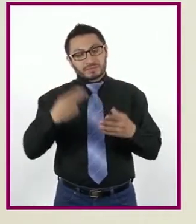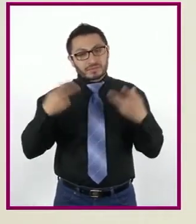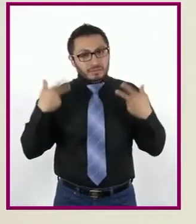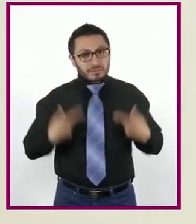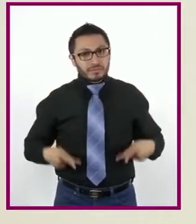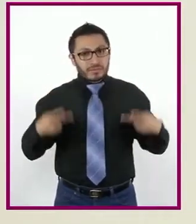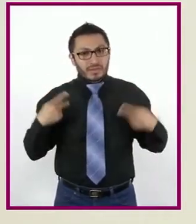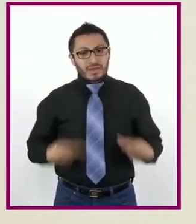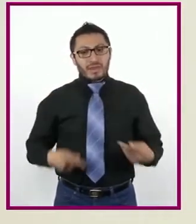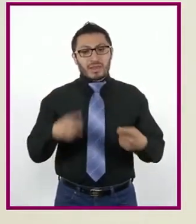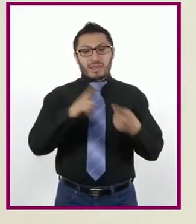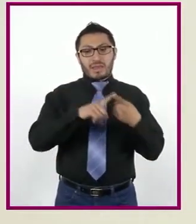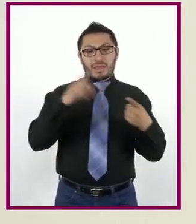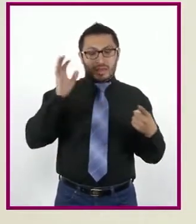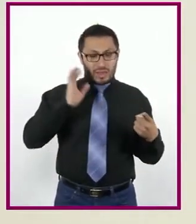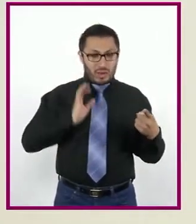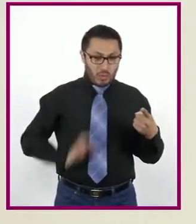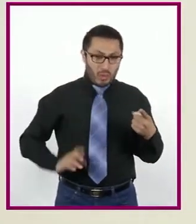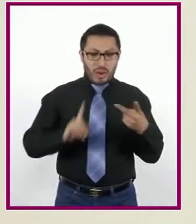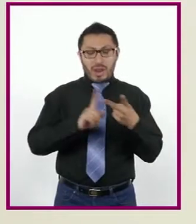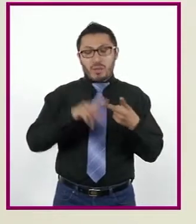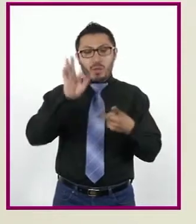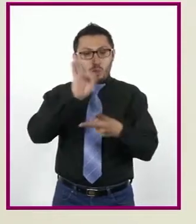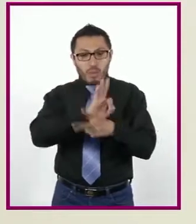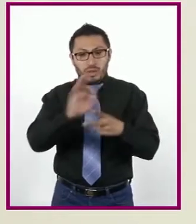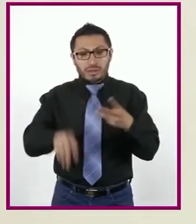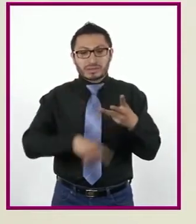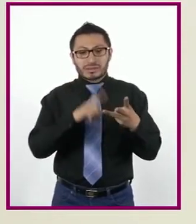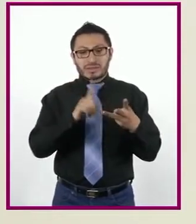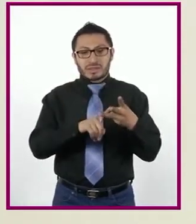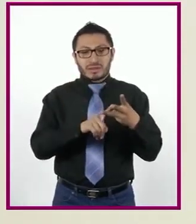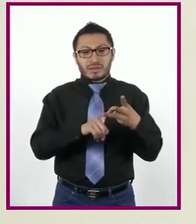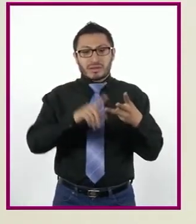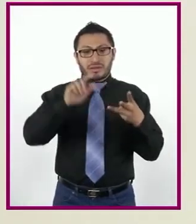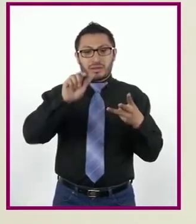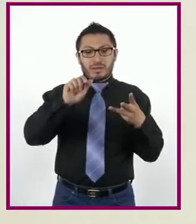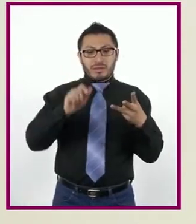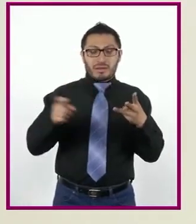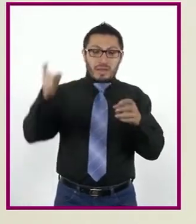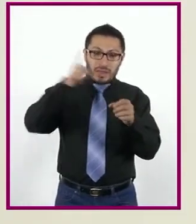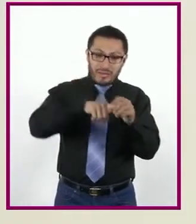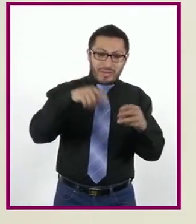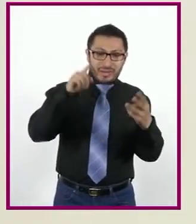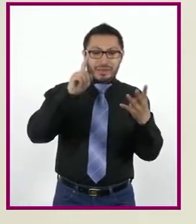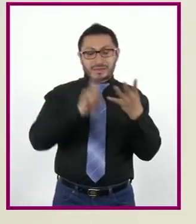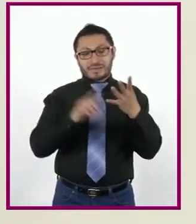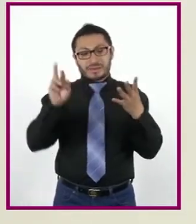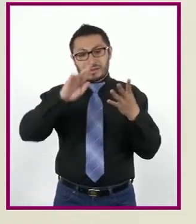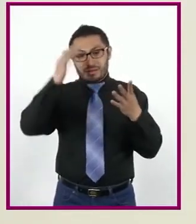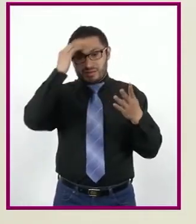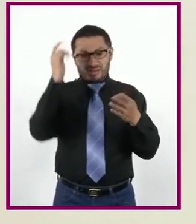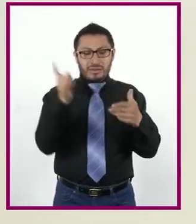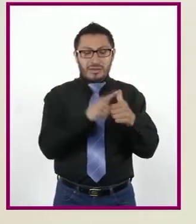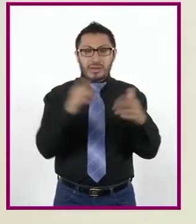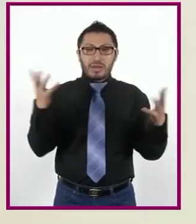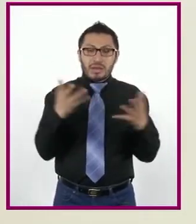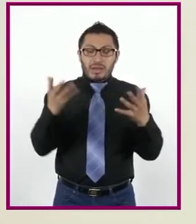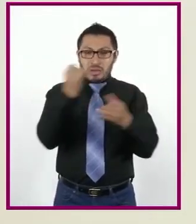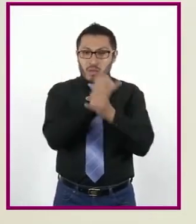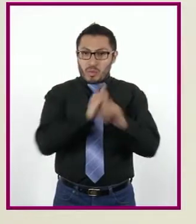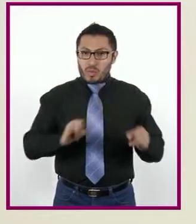necesidades fisiológicas de protección, de afiliación, de reconocimiento y de autorrealización.